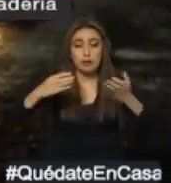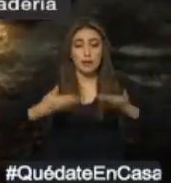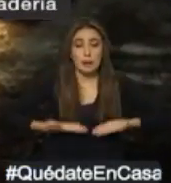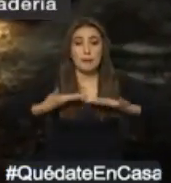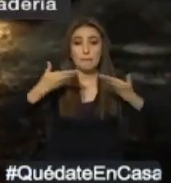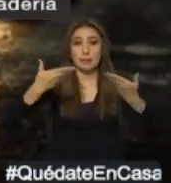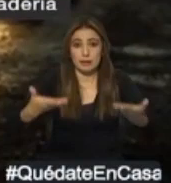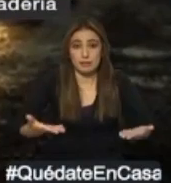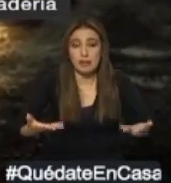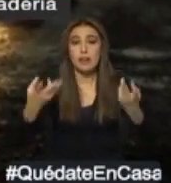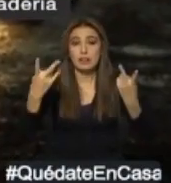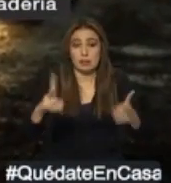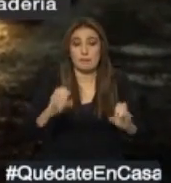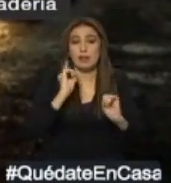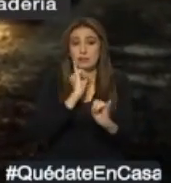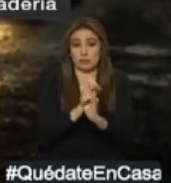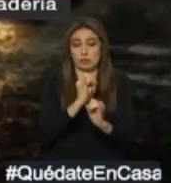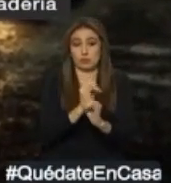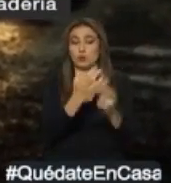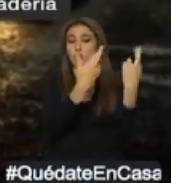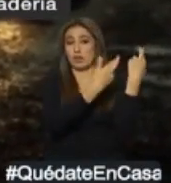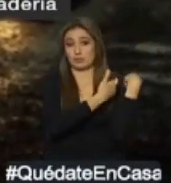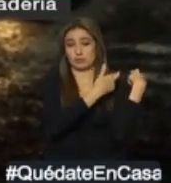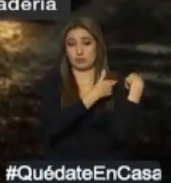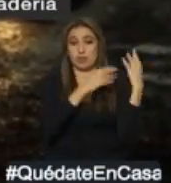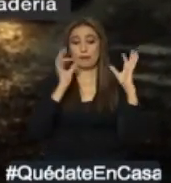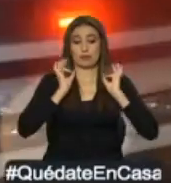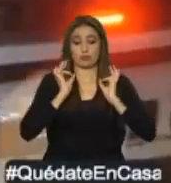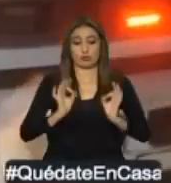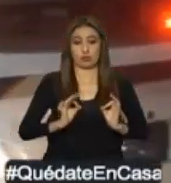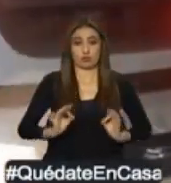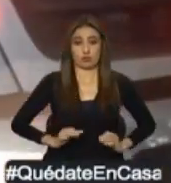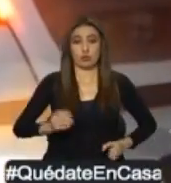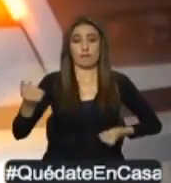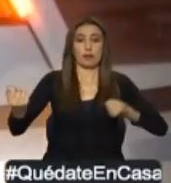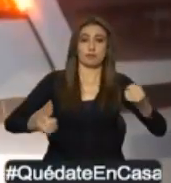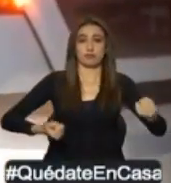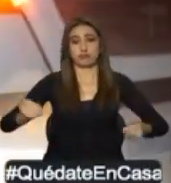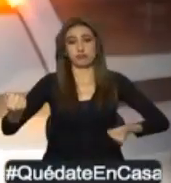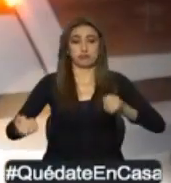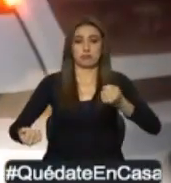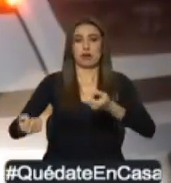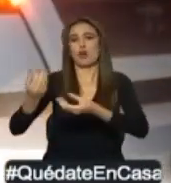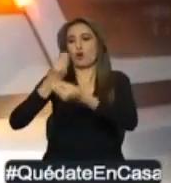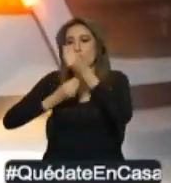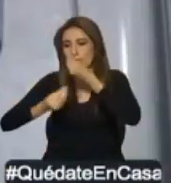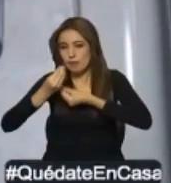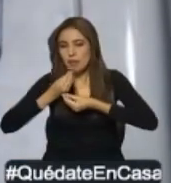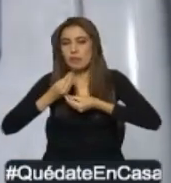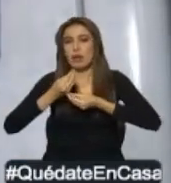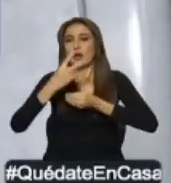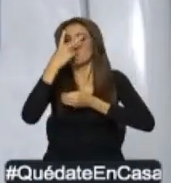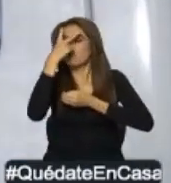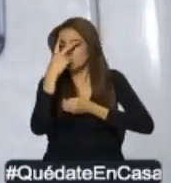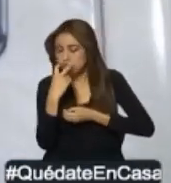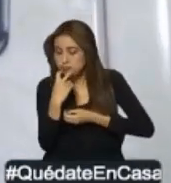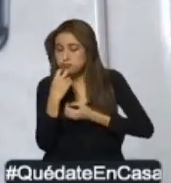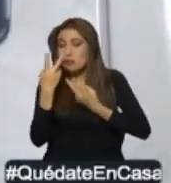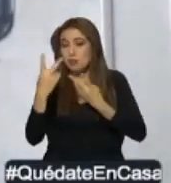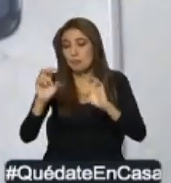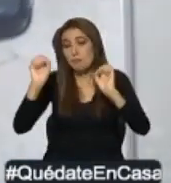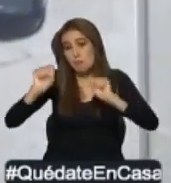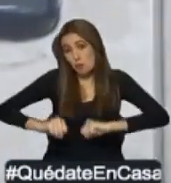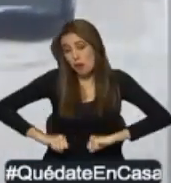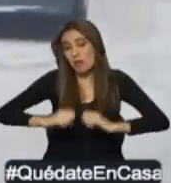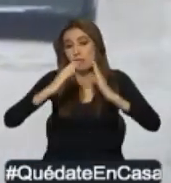que aquí en línea, por ejemplo, estamos dándole a los transportistas. Un albergue primero, un lugar donde tengan la